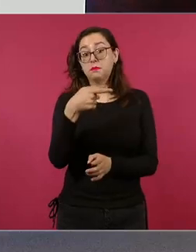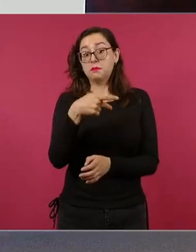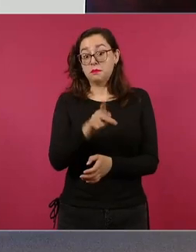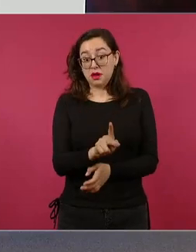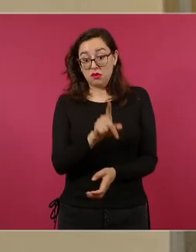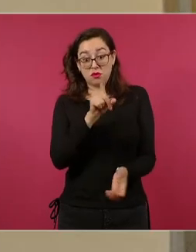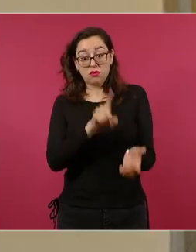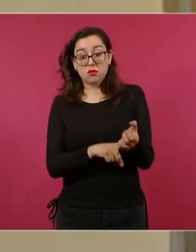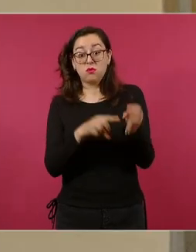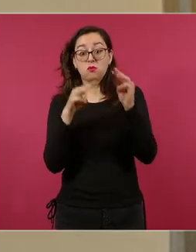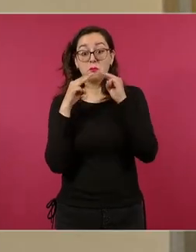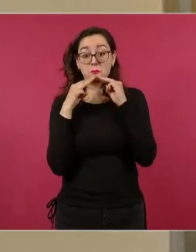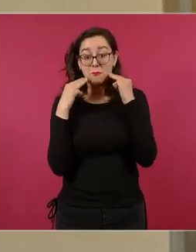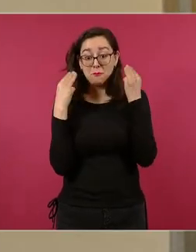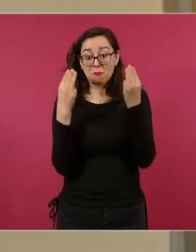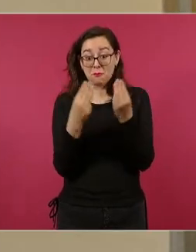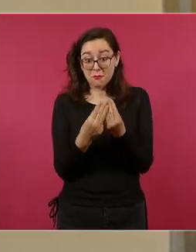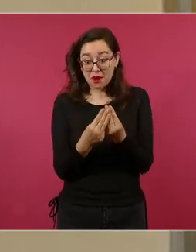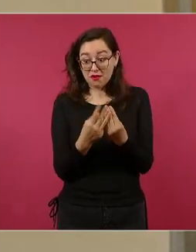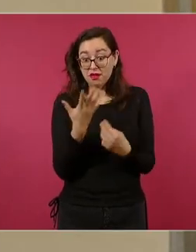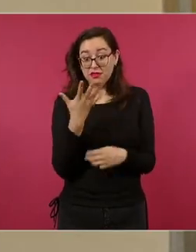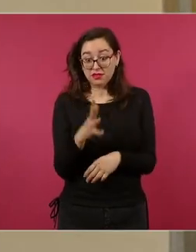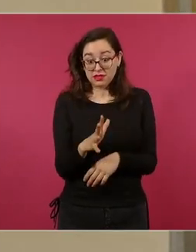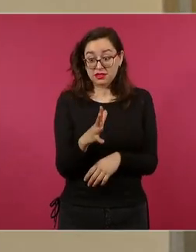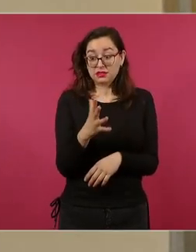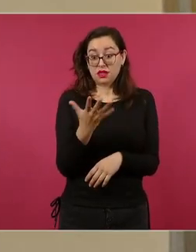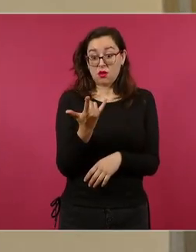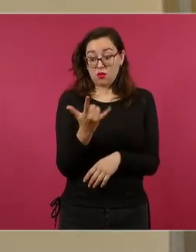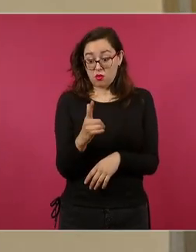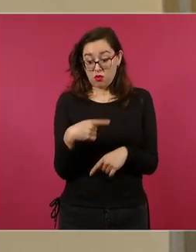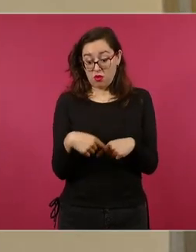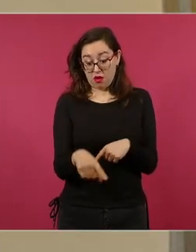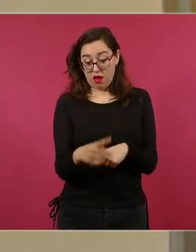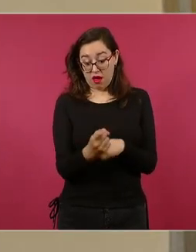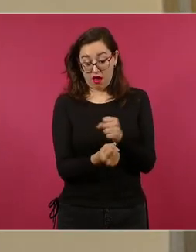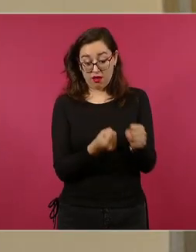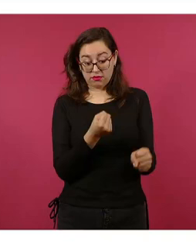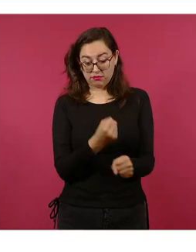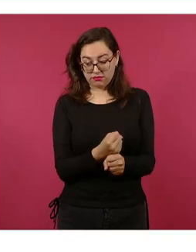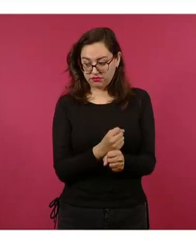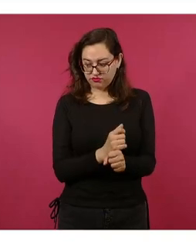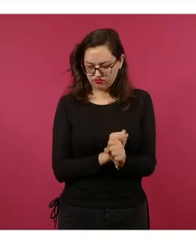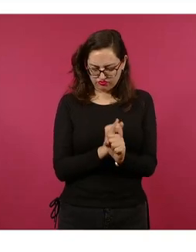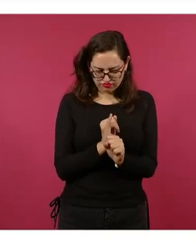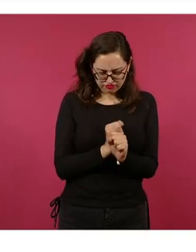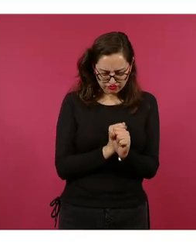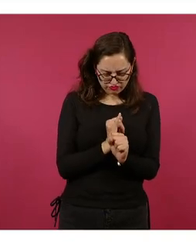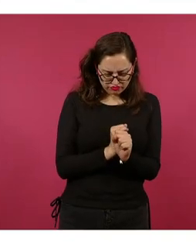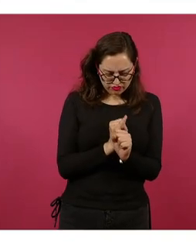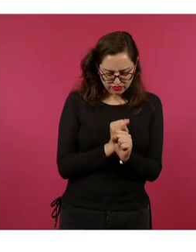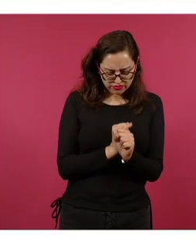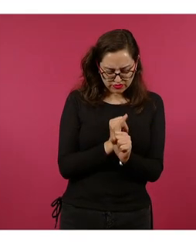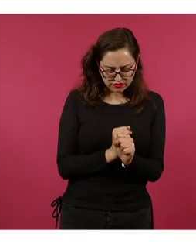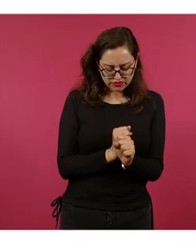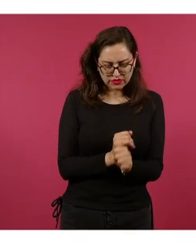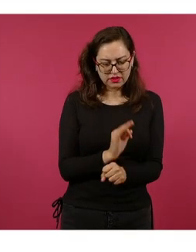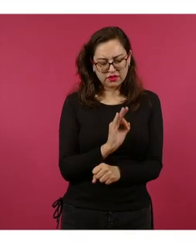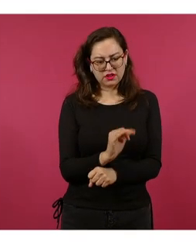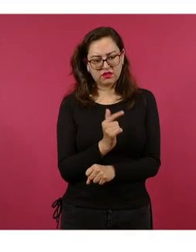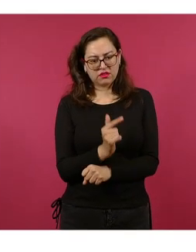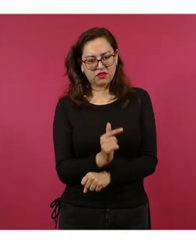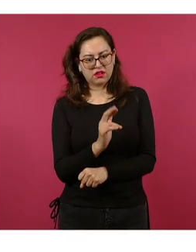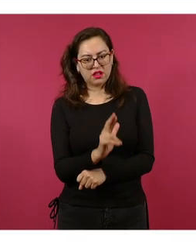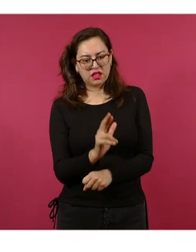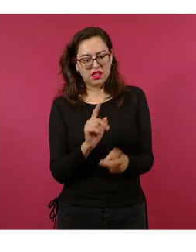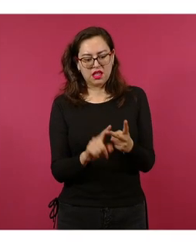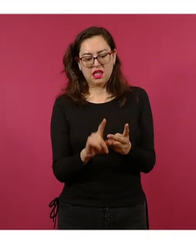denunciados el 10 de junio de este año. De acuerdo con las investigaciones de la Fiscalía General de la República, personal